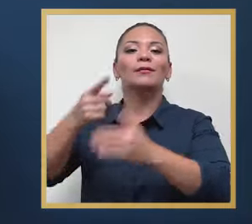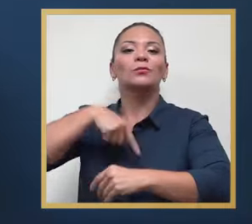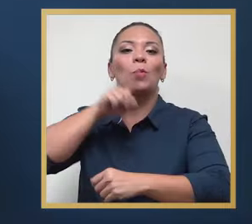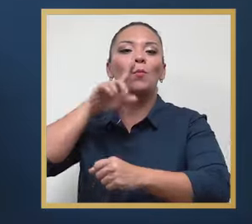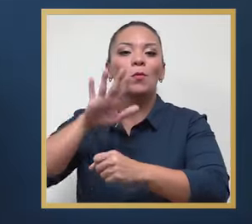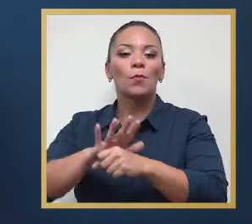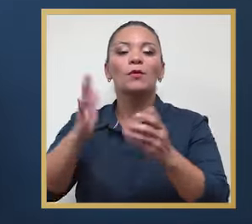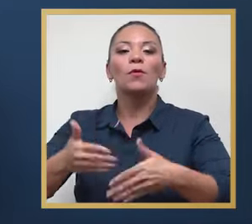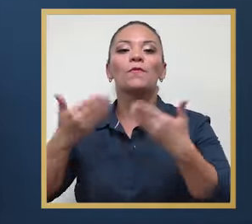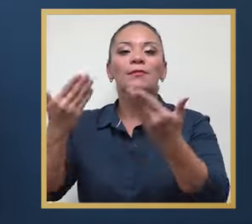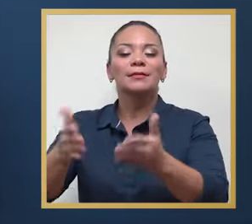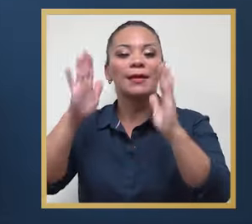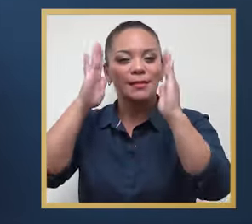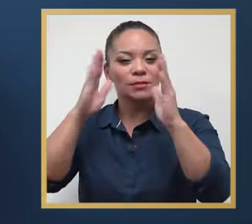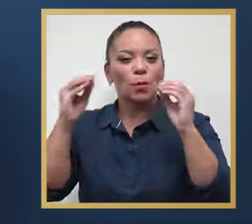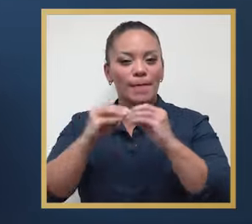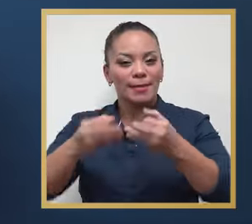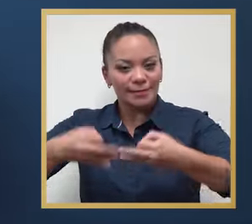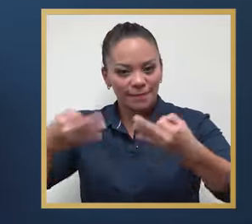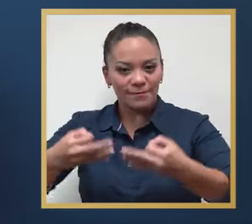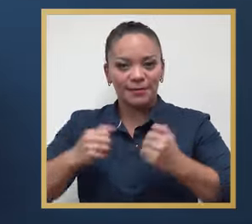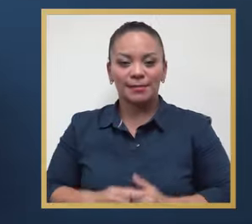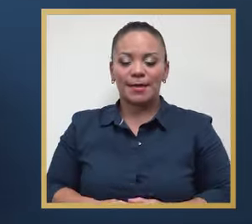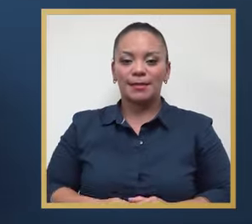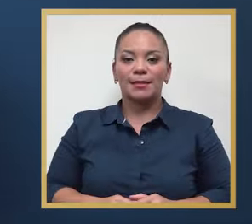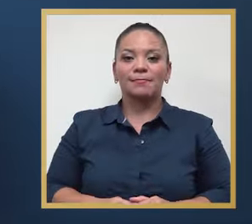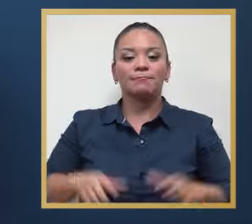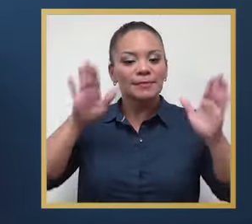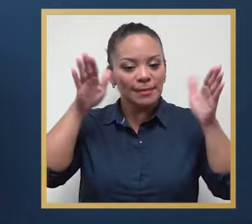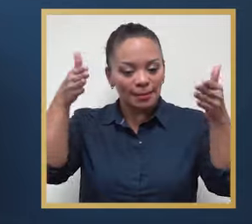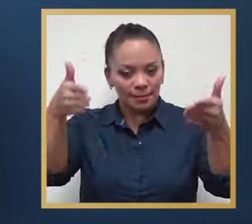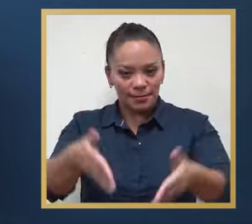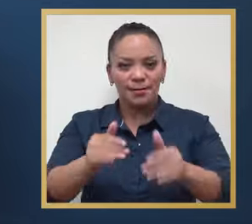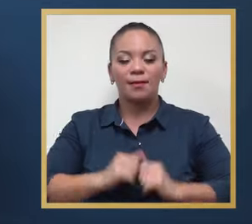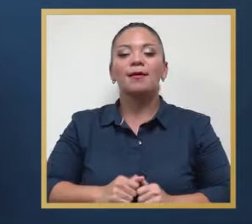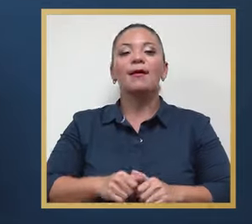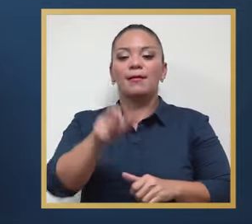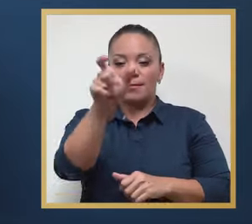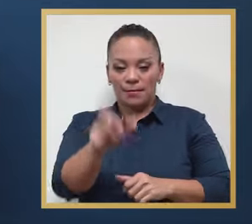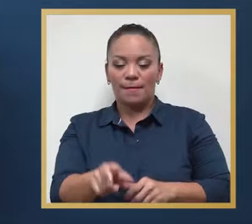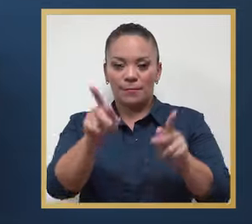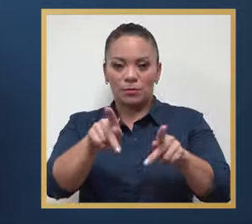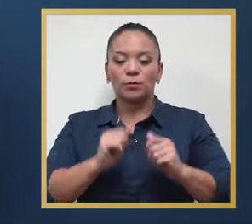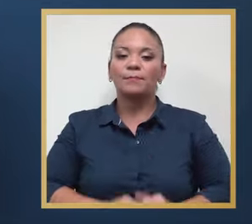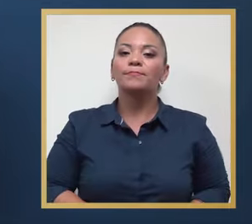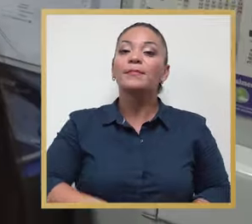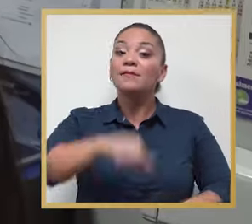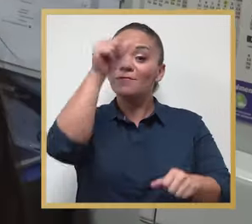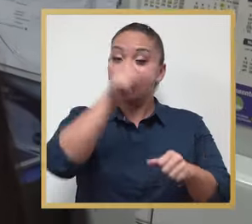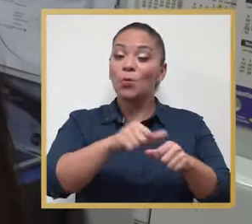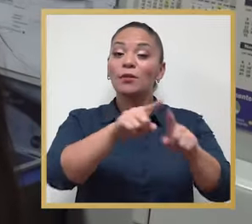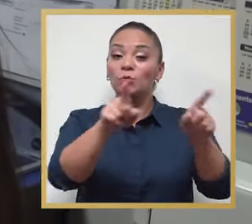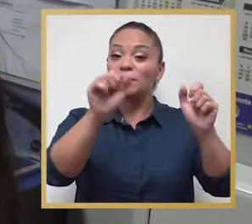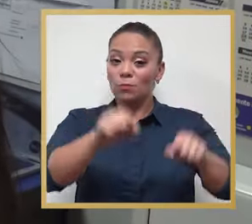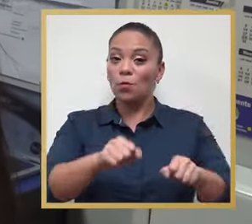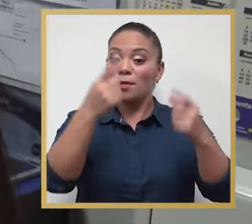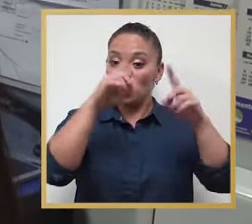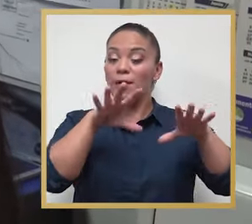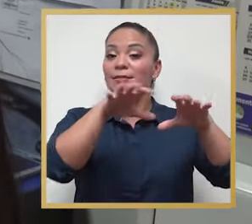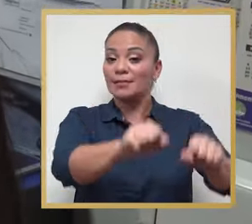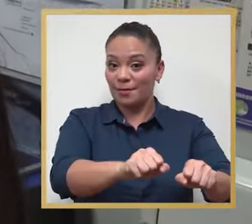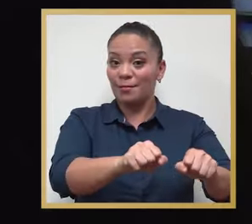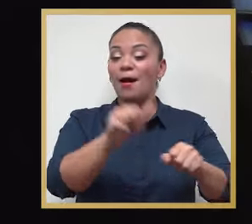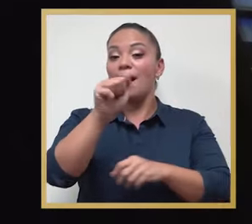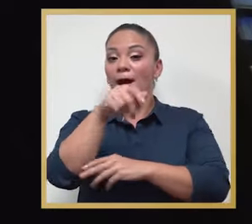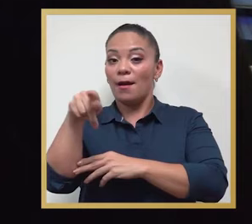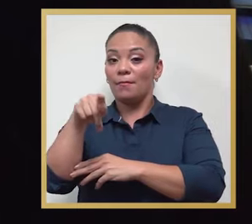parte de nuestro compromiso de ofrecer una atención más eficiente y centrada en el paciente. Recuerde, usted